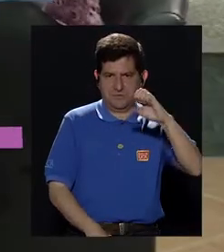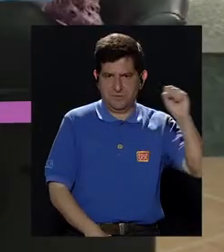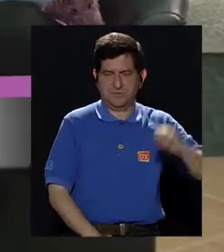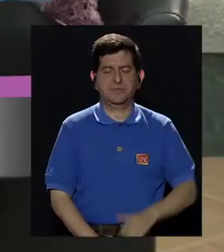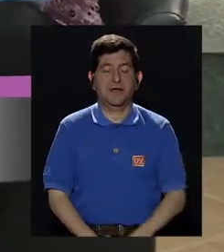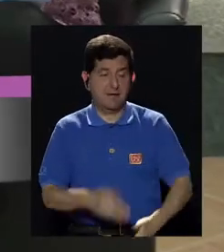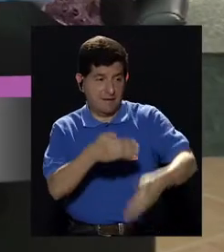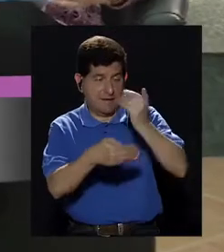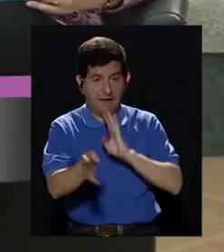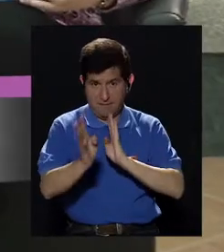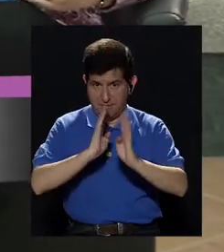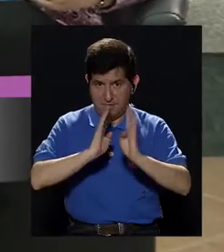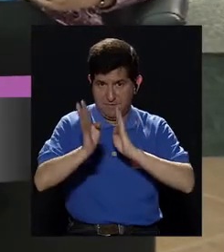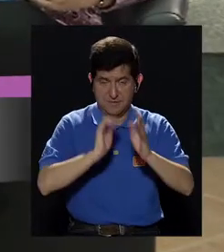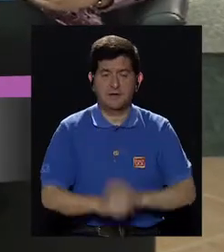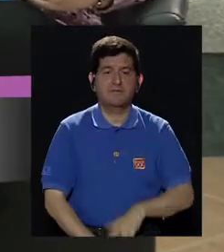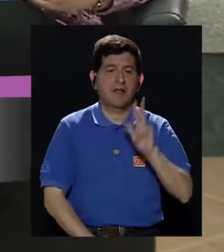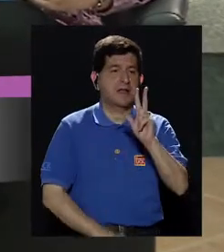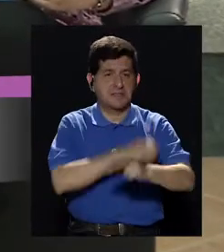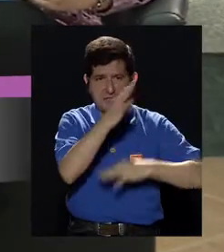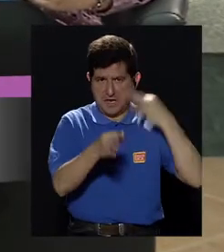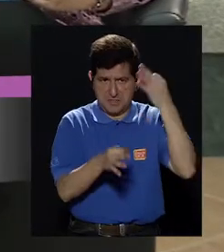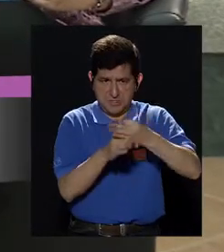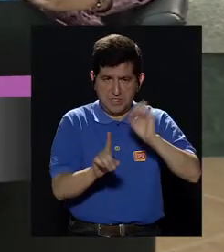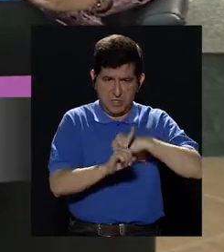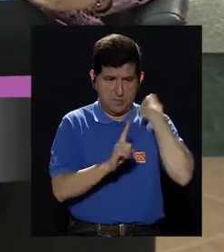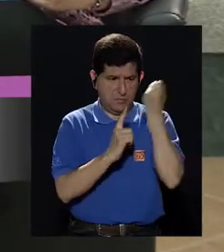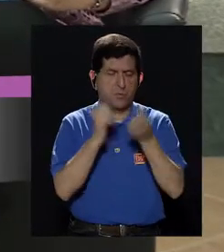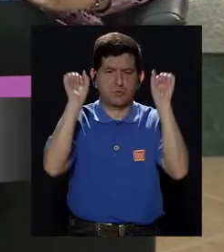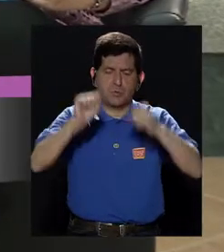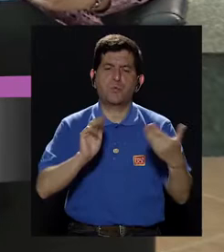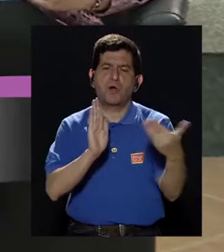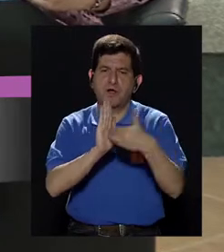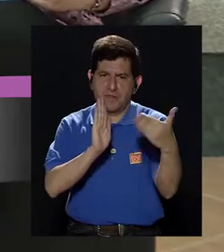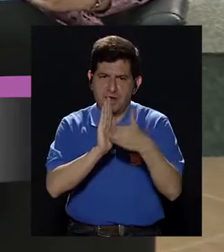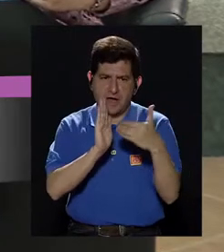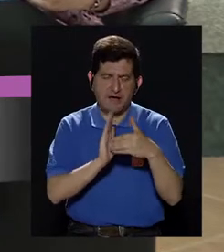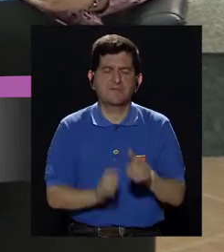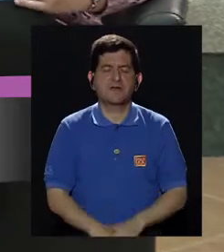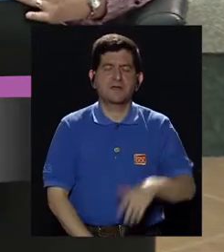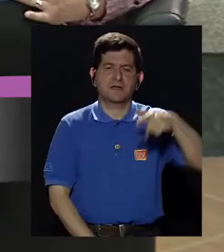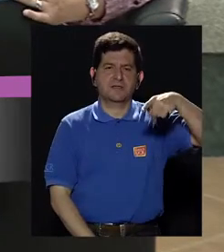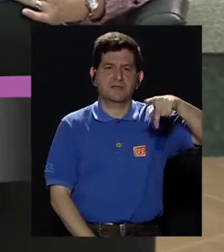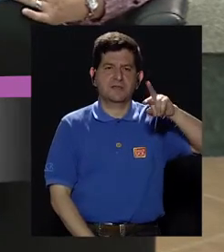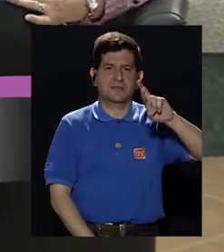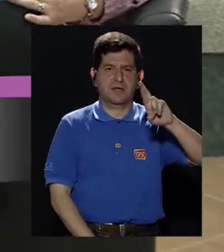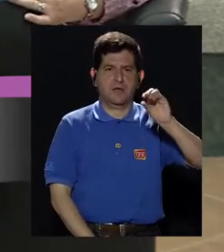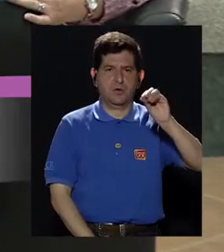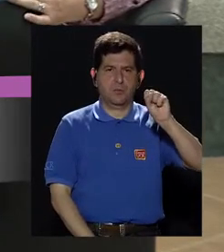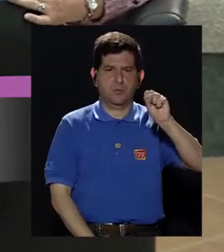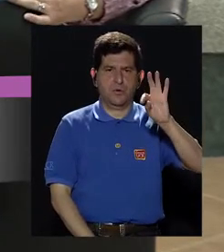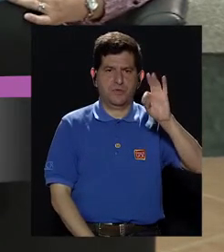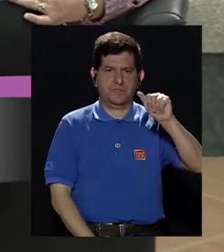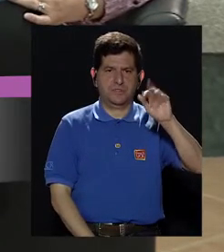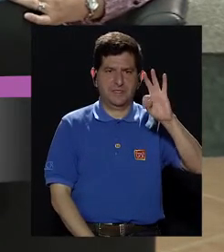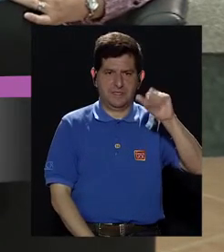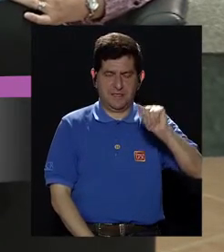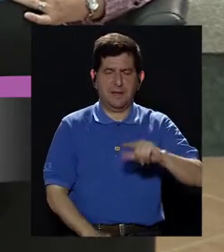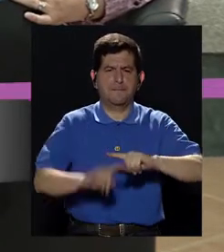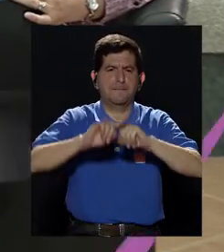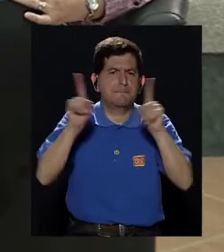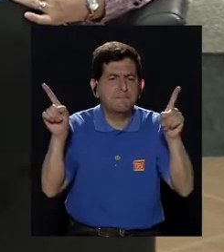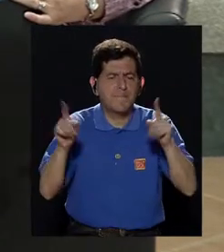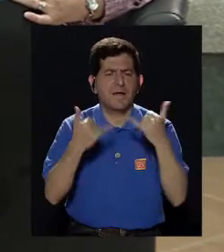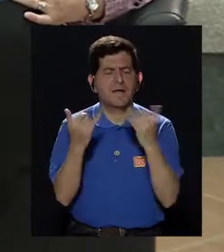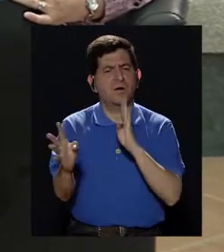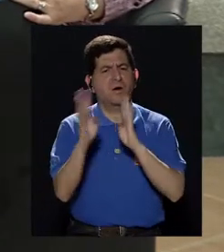anteriormente en el bloque de conversación acerca de los tres tipos de situaciones que podrían afectar a la próstata, ¿verdad? Sin embargo, me gustaría hablar ahora de